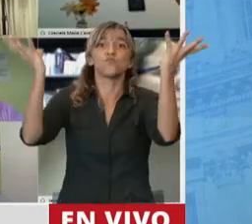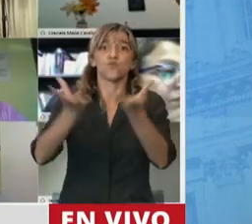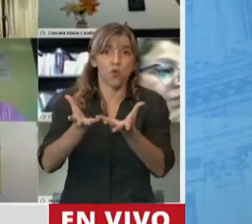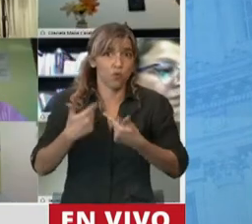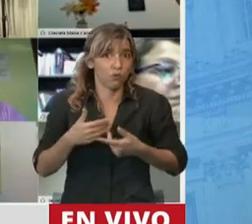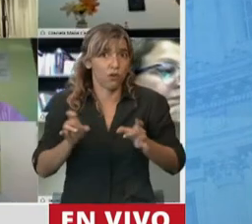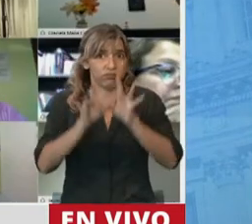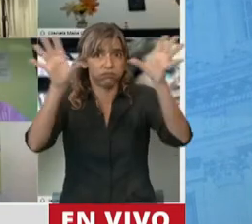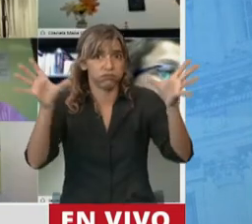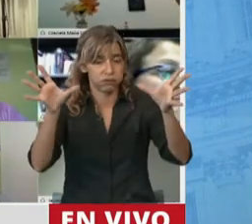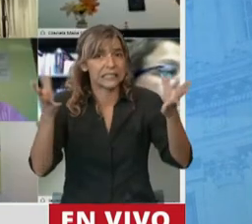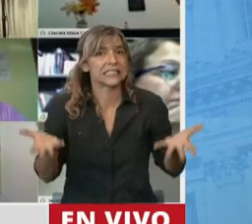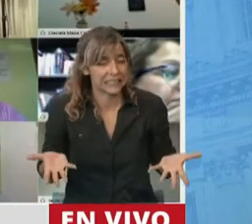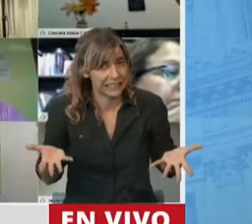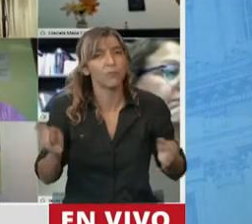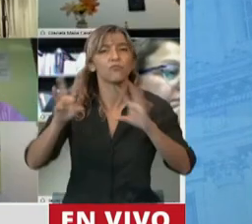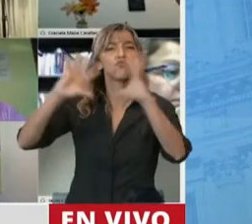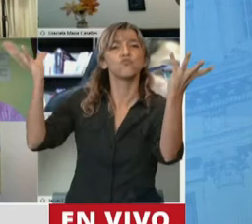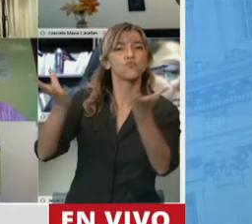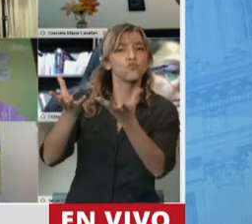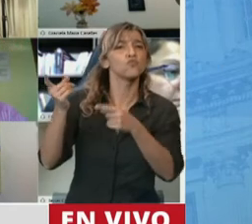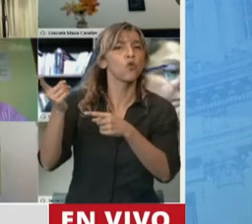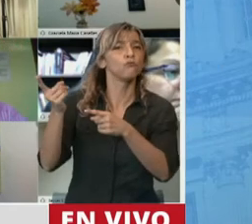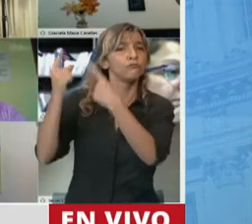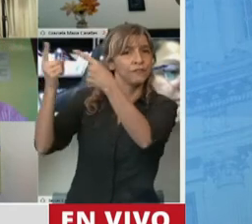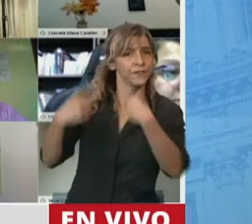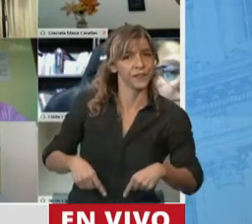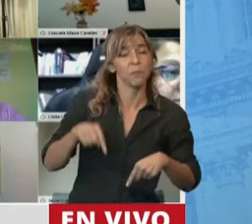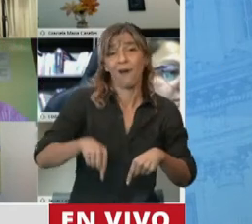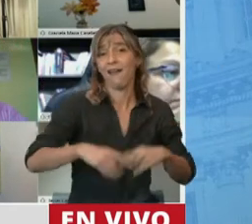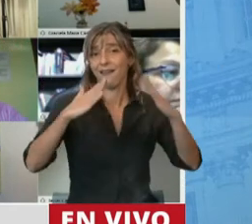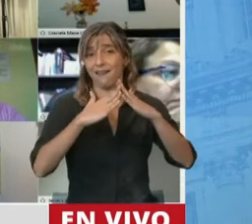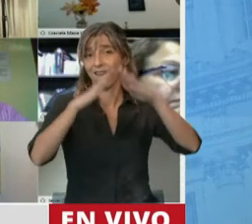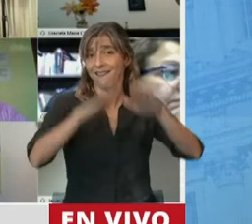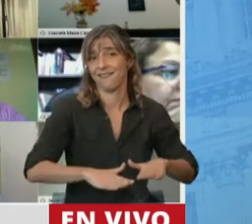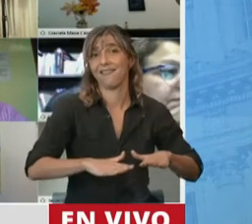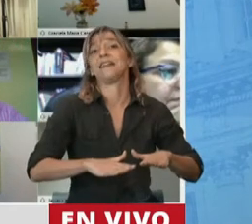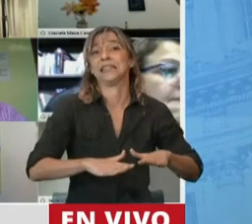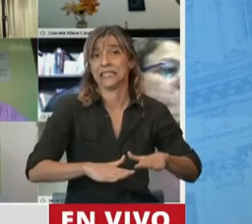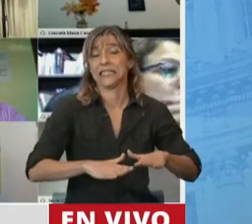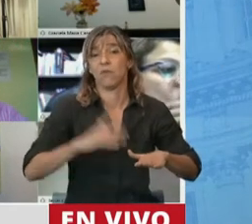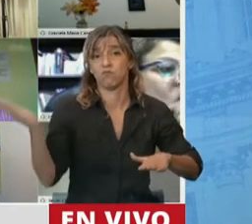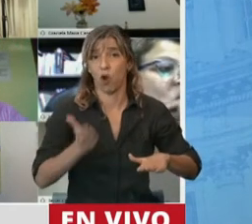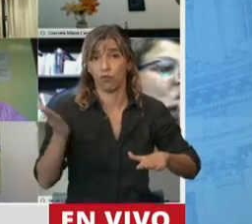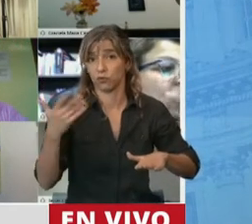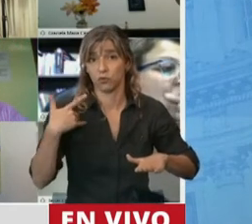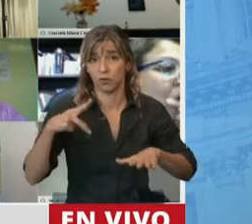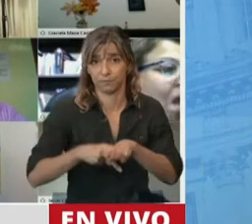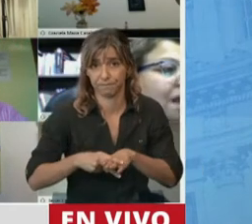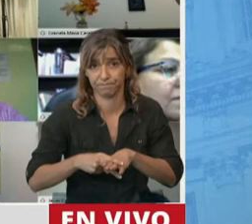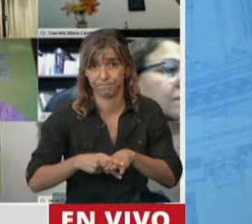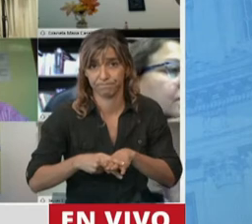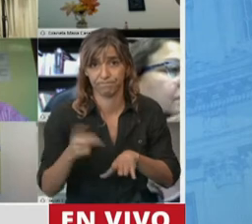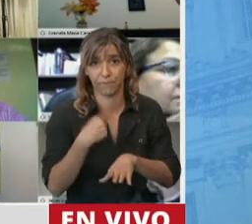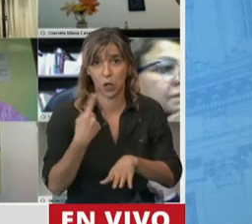diferencia del resto del mundo, acá hemos tenido como plan la cuarentena y se congeló la producción y nadie sabe